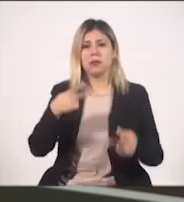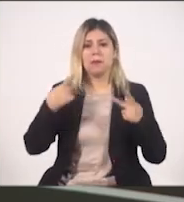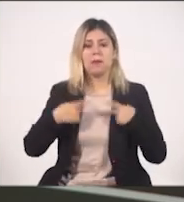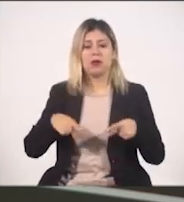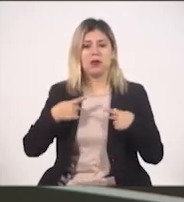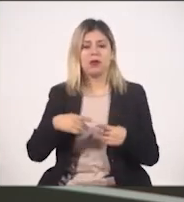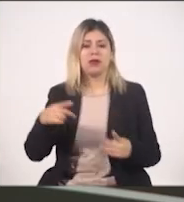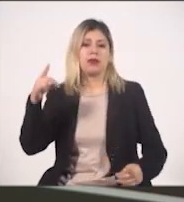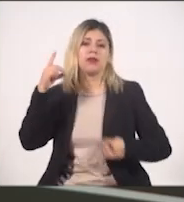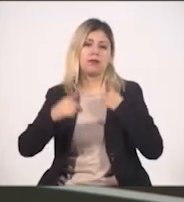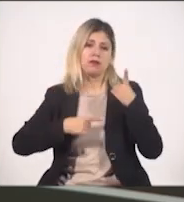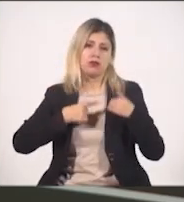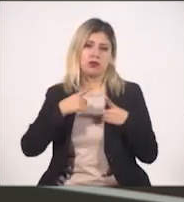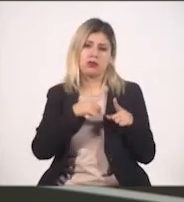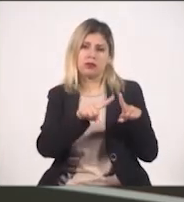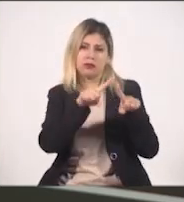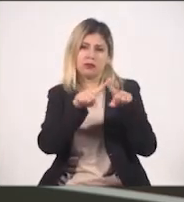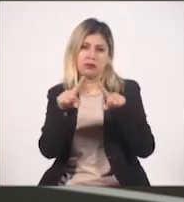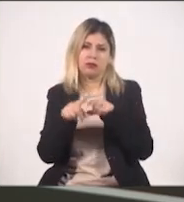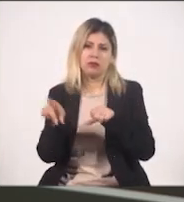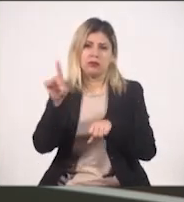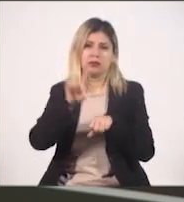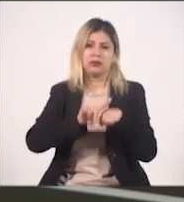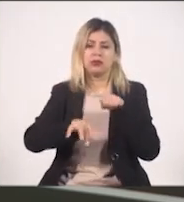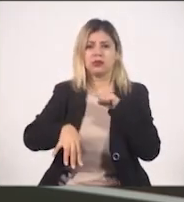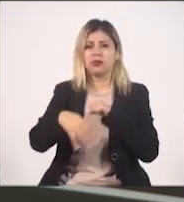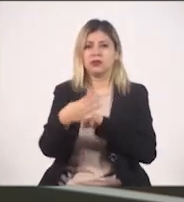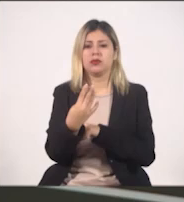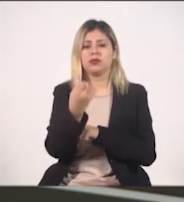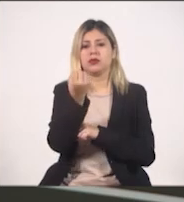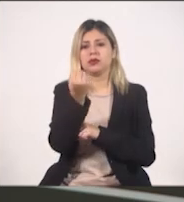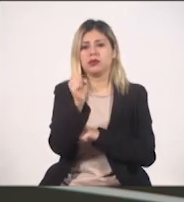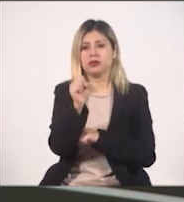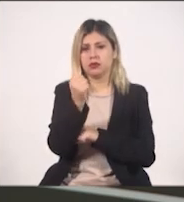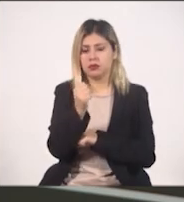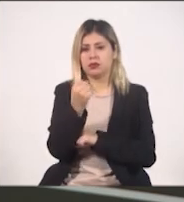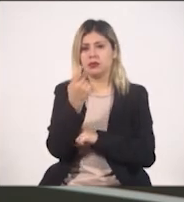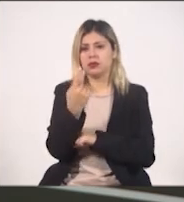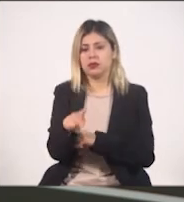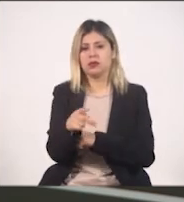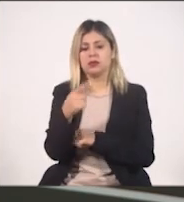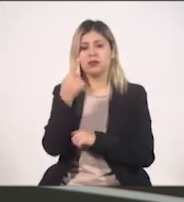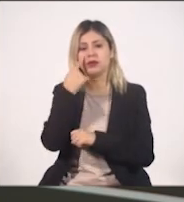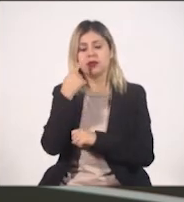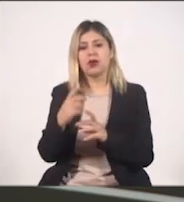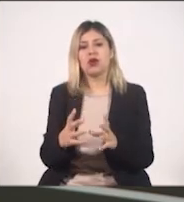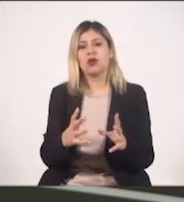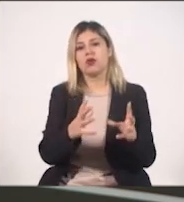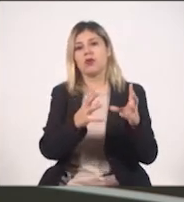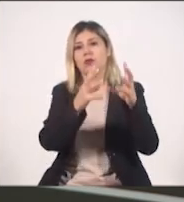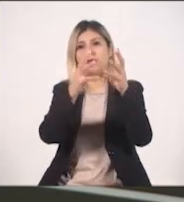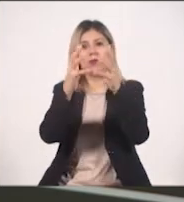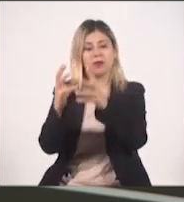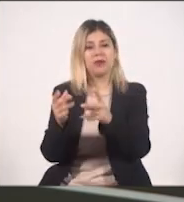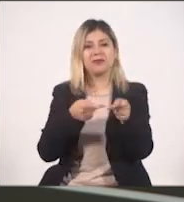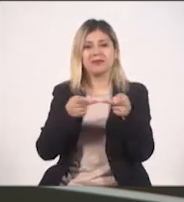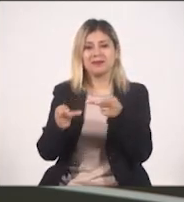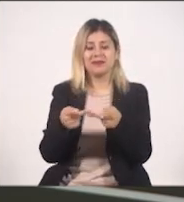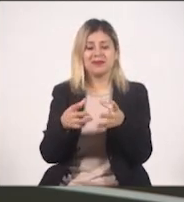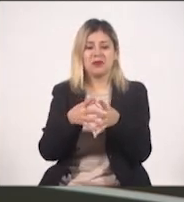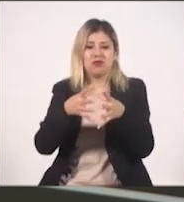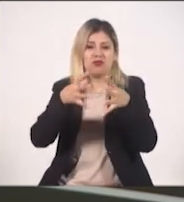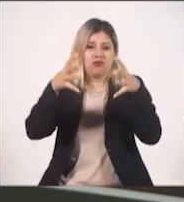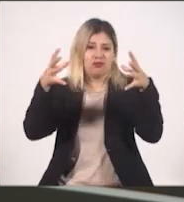de todas esas actividades. Y el día catorce de septiembre, pues el tradicional globo, globos que se hacen de un tamaño